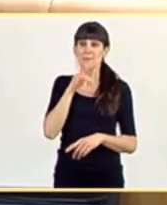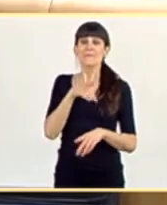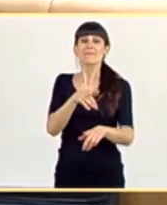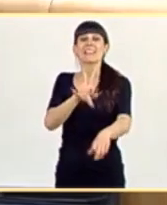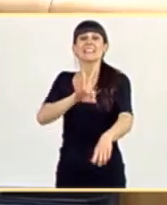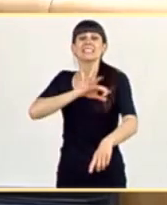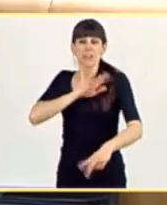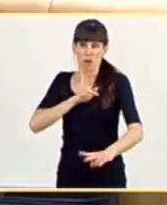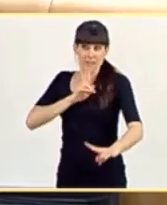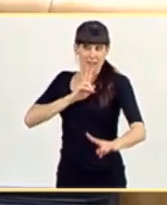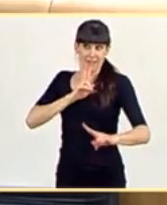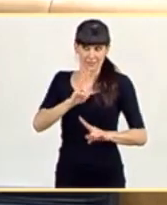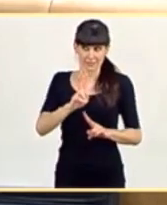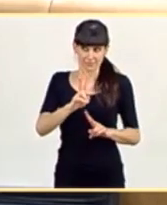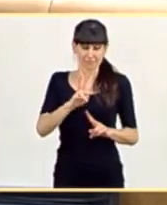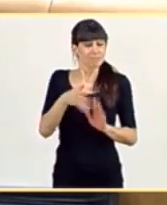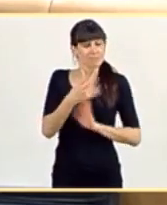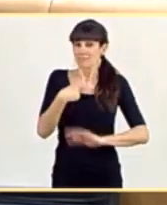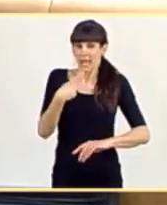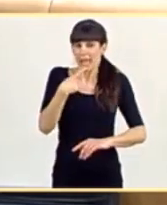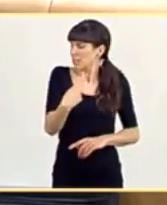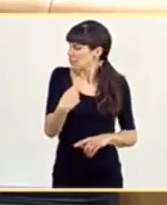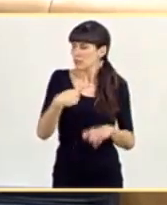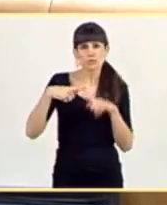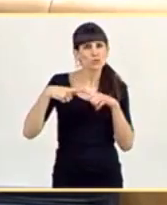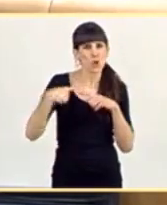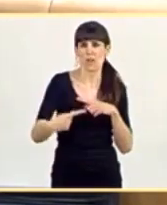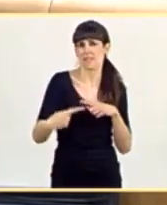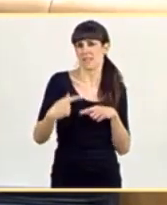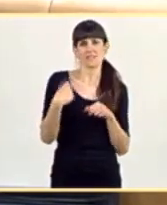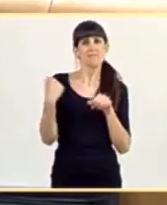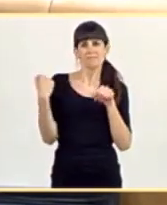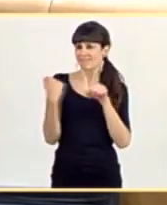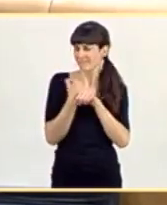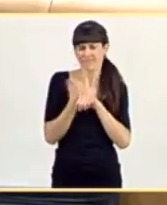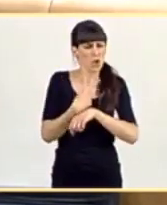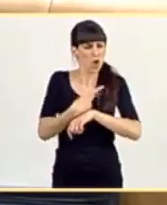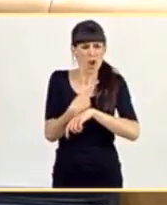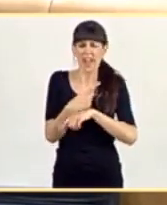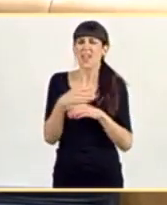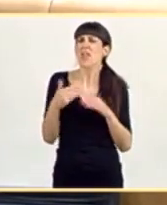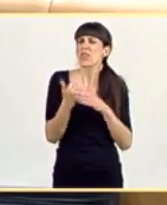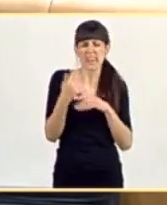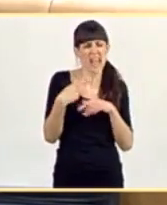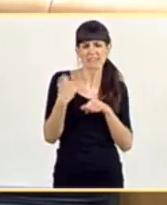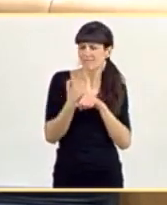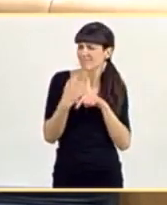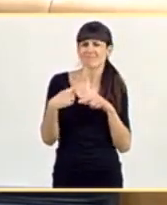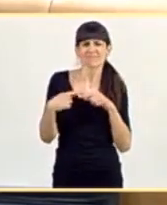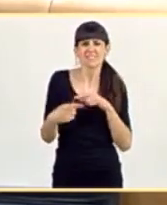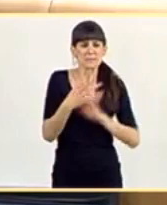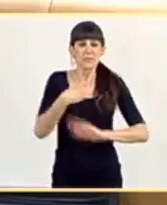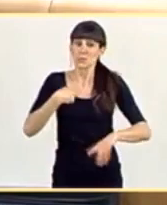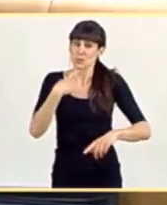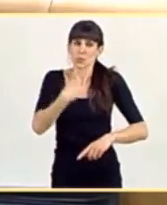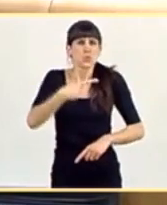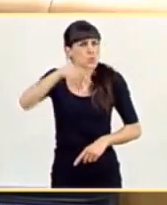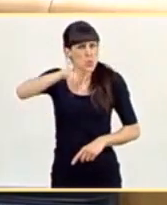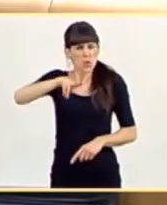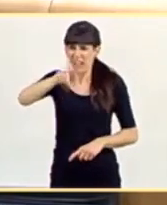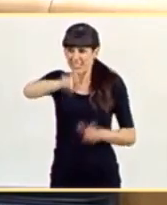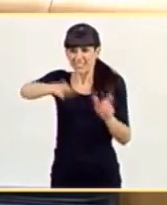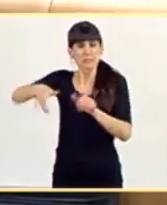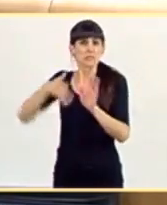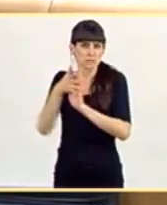Señoría, yo se lo digo todos los días trabajando todas las horas del día. Y lo que no le diría nunca a nadie,